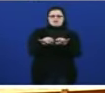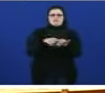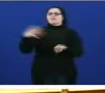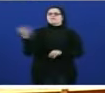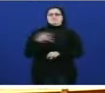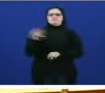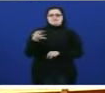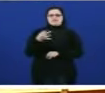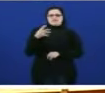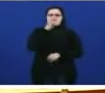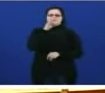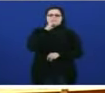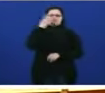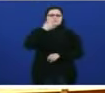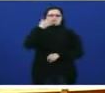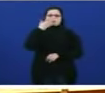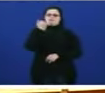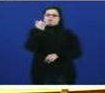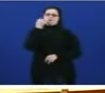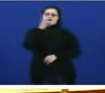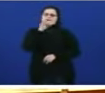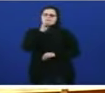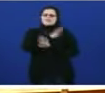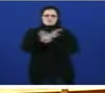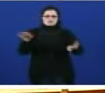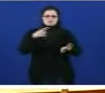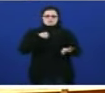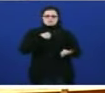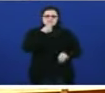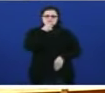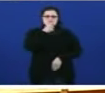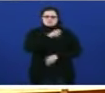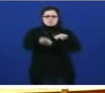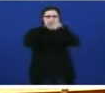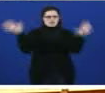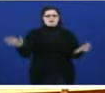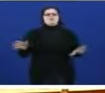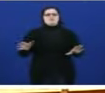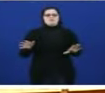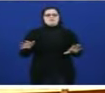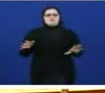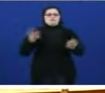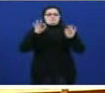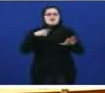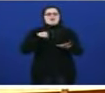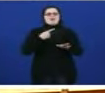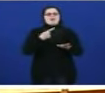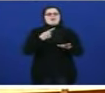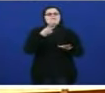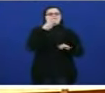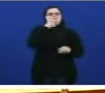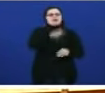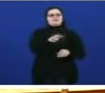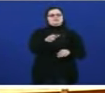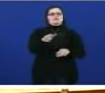coñezan o galego iso está claro non son palabras señoría de Vieito Lobeira non son palabras de ningún portavoz nacionalista